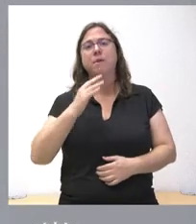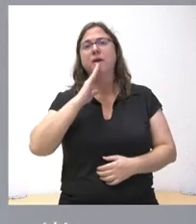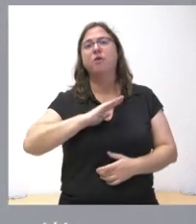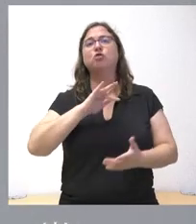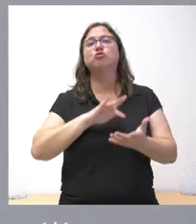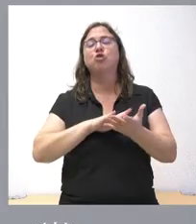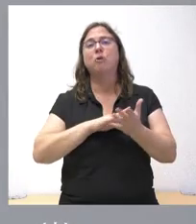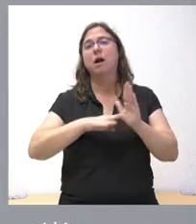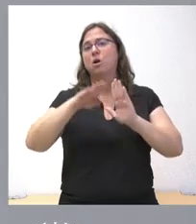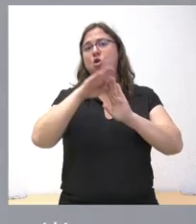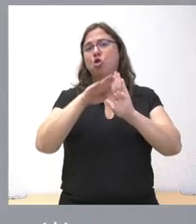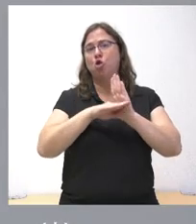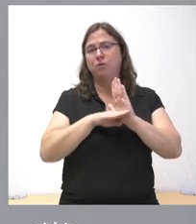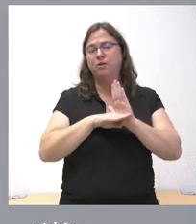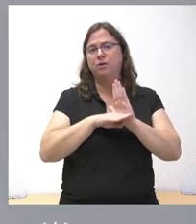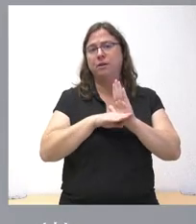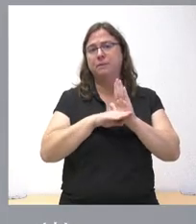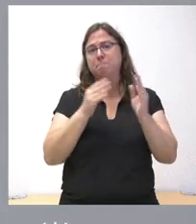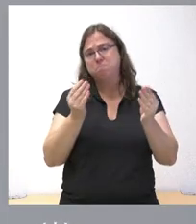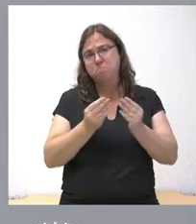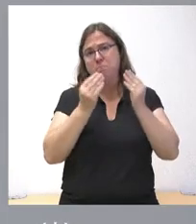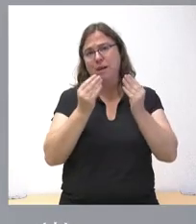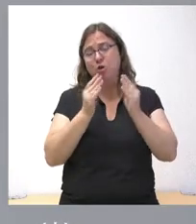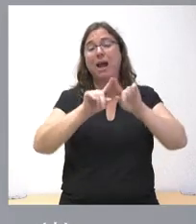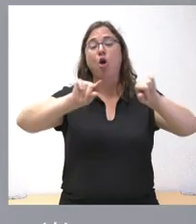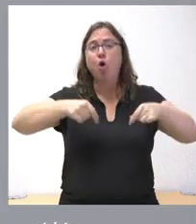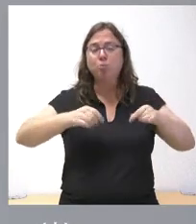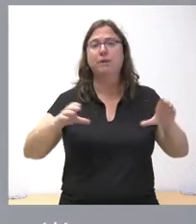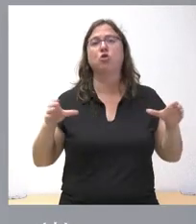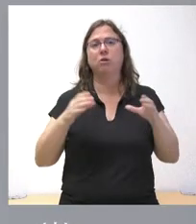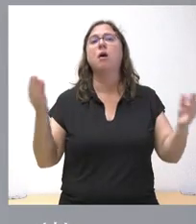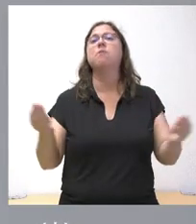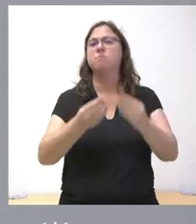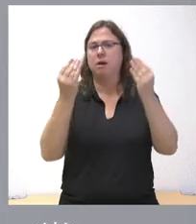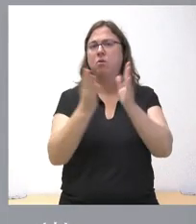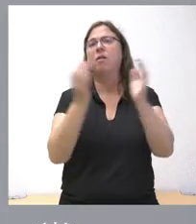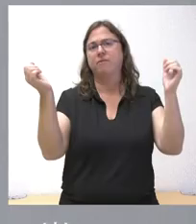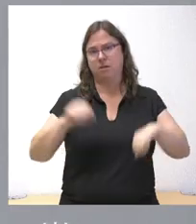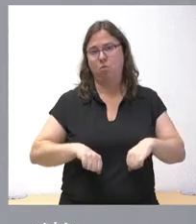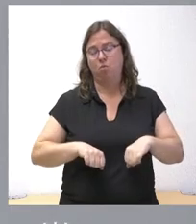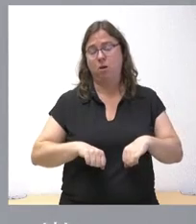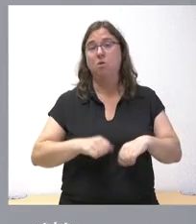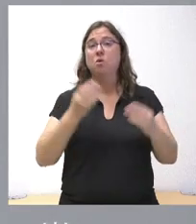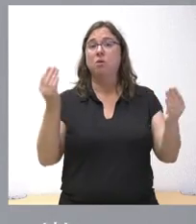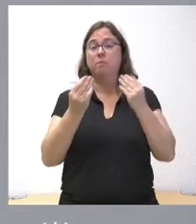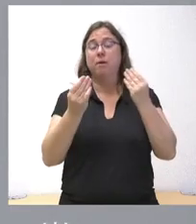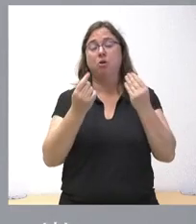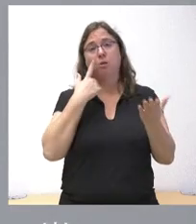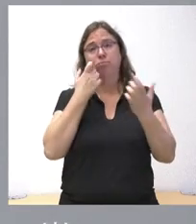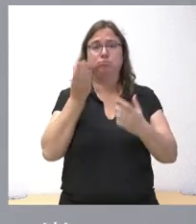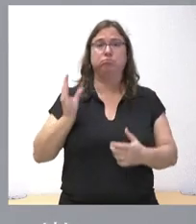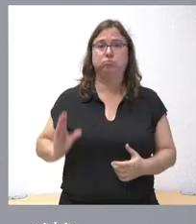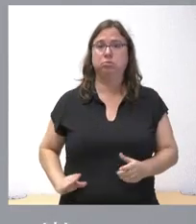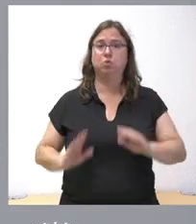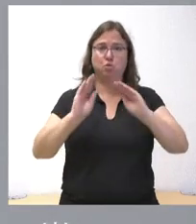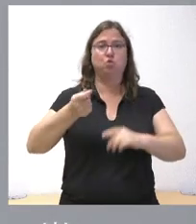hubiera una mejora de ese convenio colectivo, que esa mejora se notara en las retribuciones que perciben